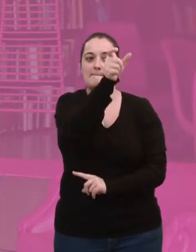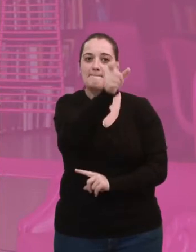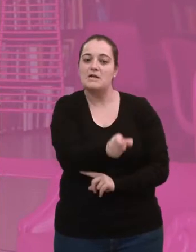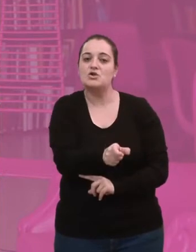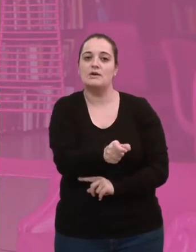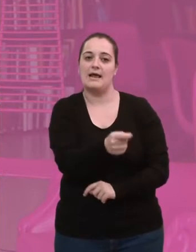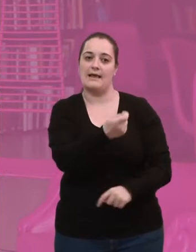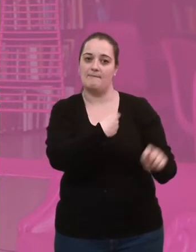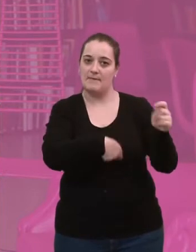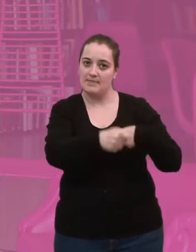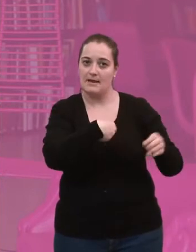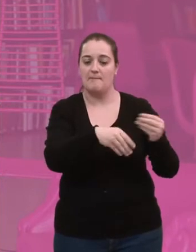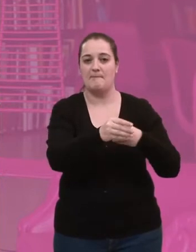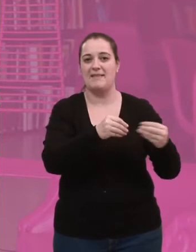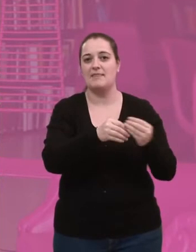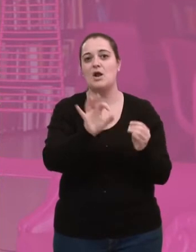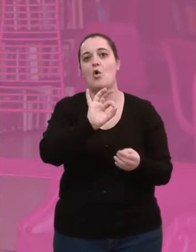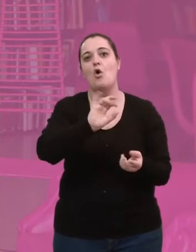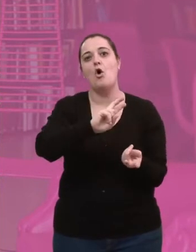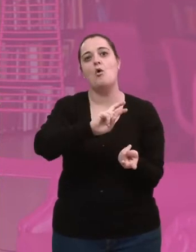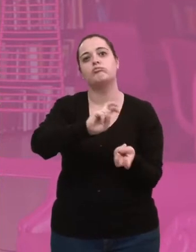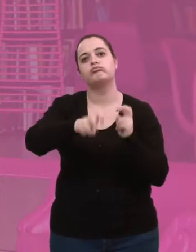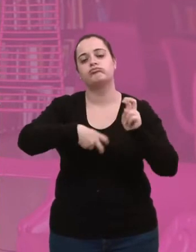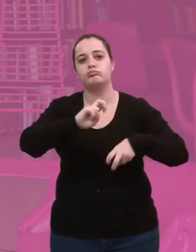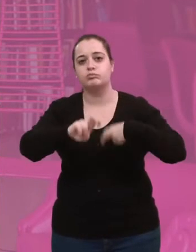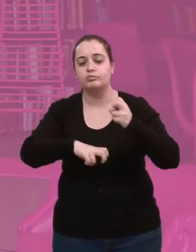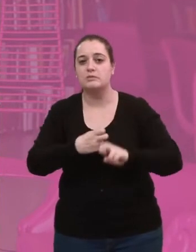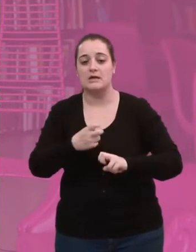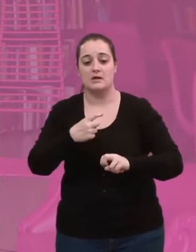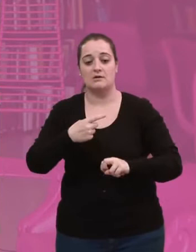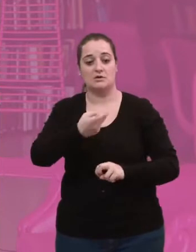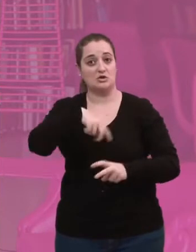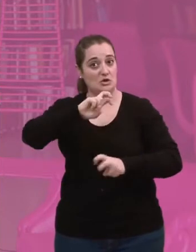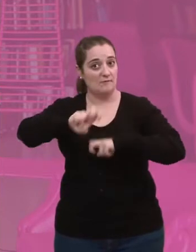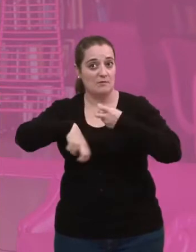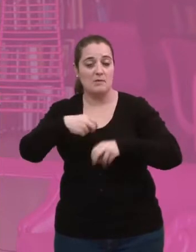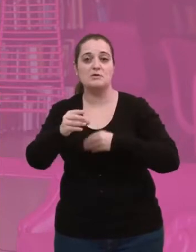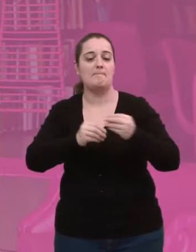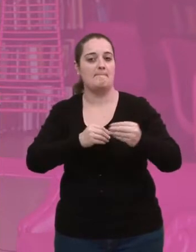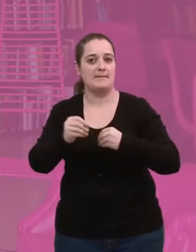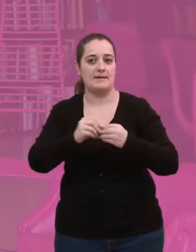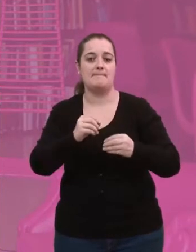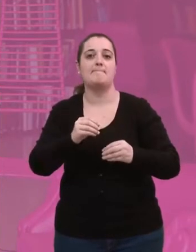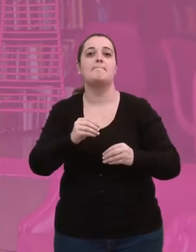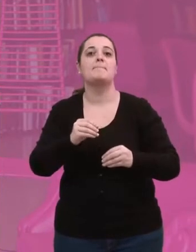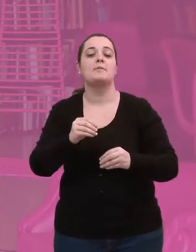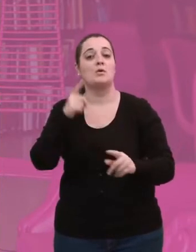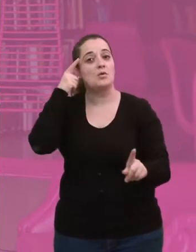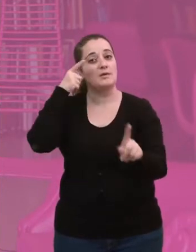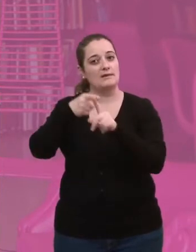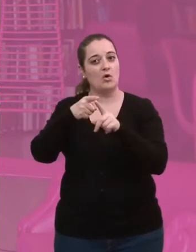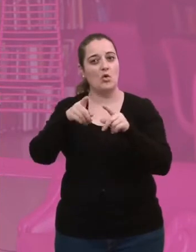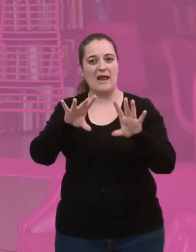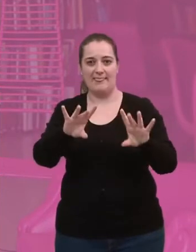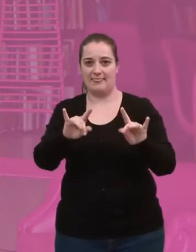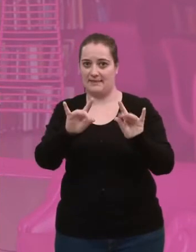alguien que vendiera o que hubiera reformulado, que fue lo que hubo que hacer, reformular un poco el material